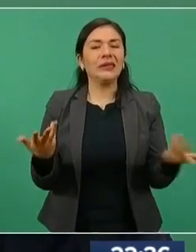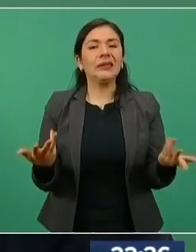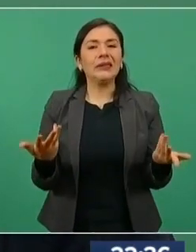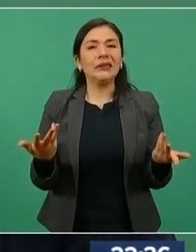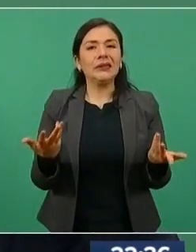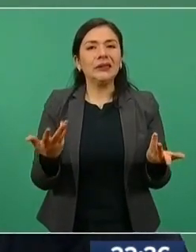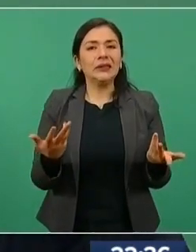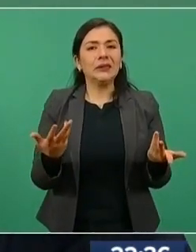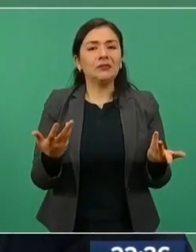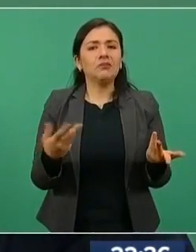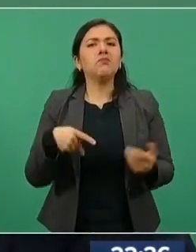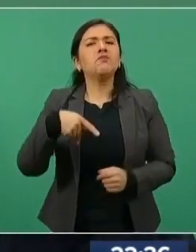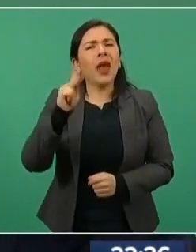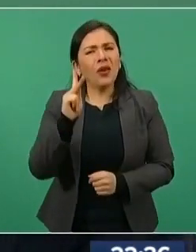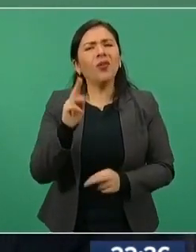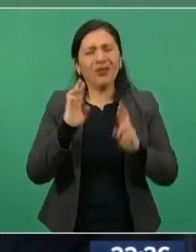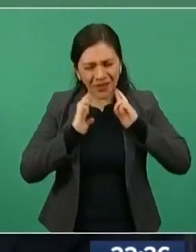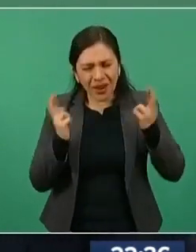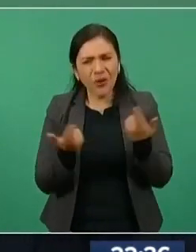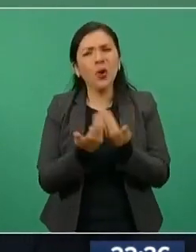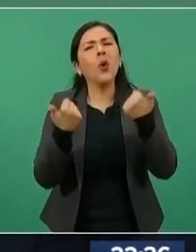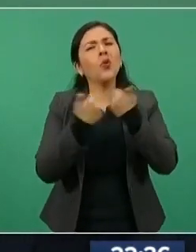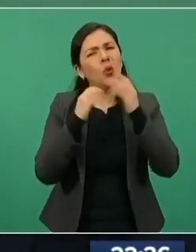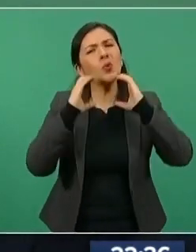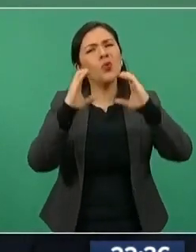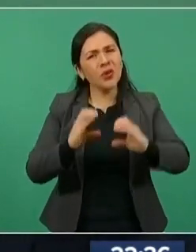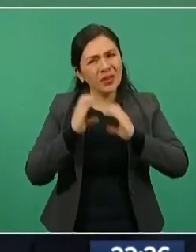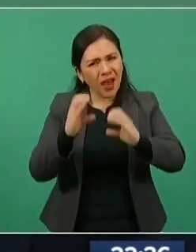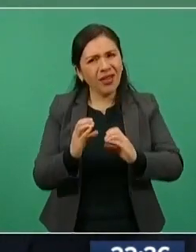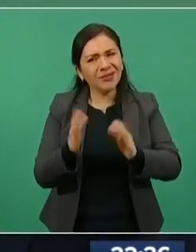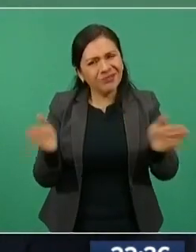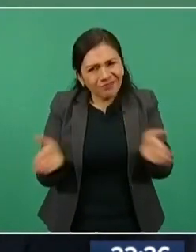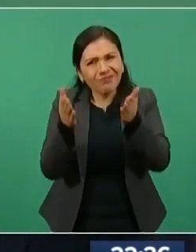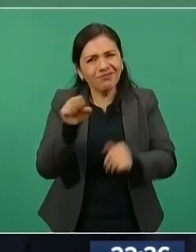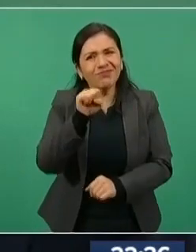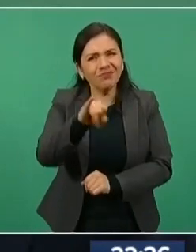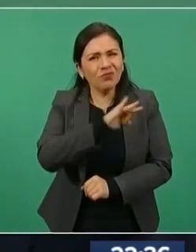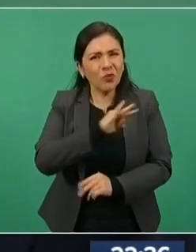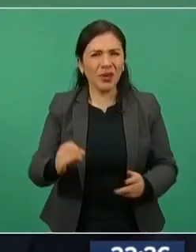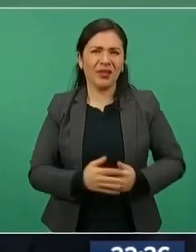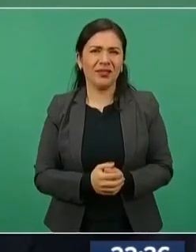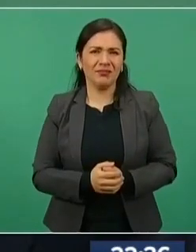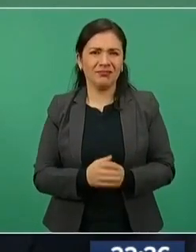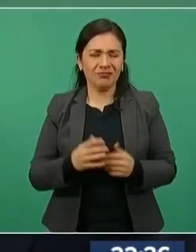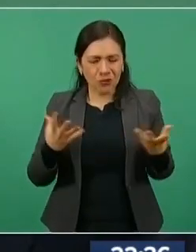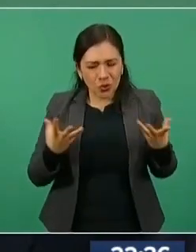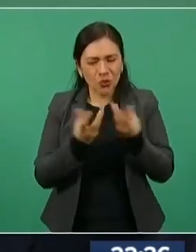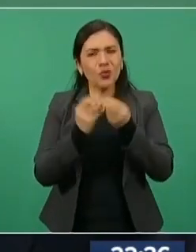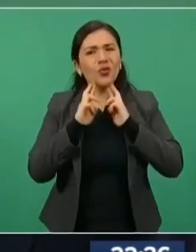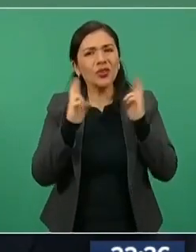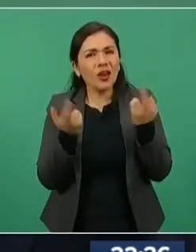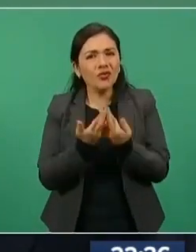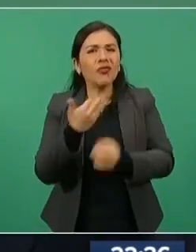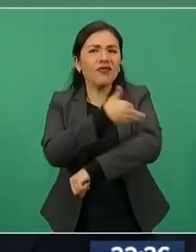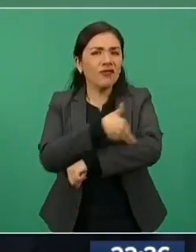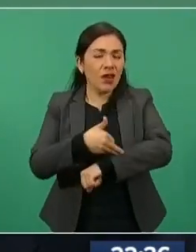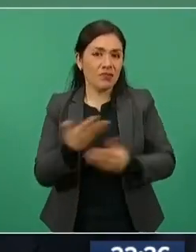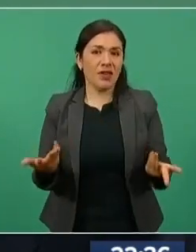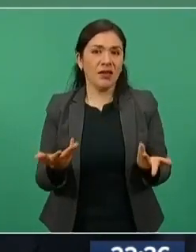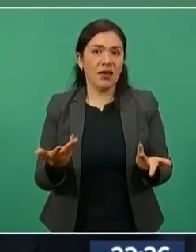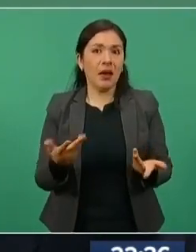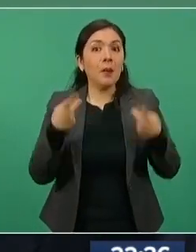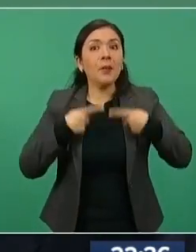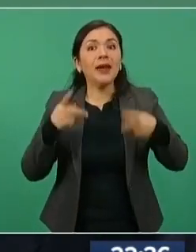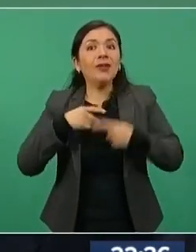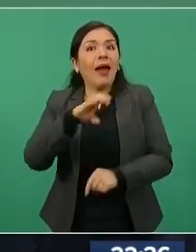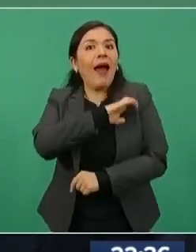que lo hagamos con cuidado, pero que sí, procuremos reunirnos con nuestros